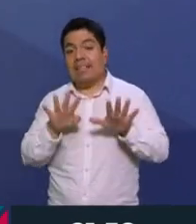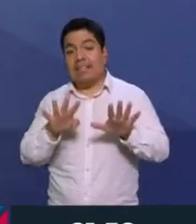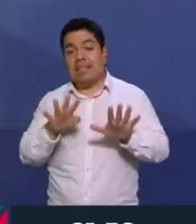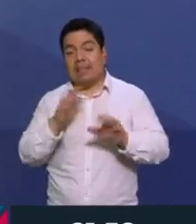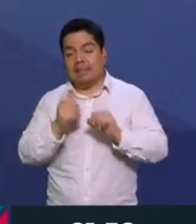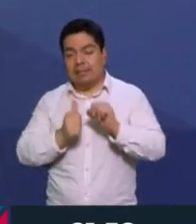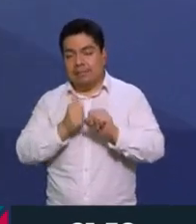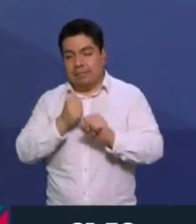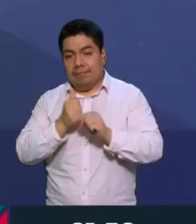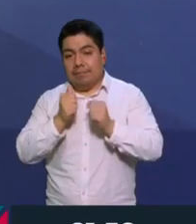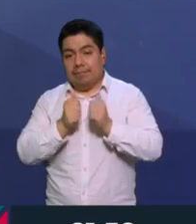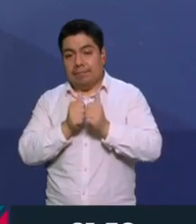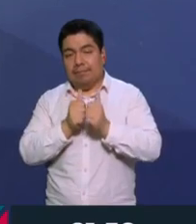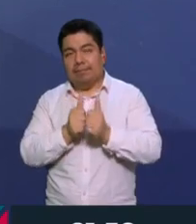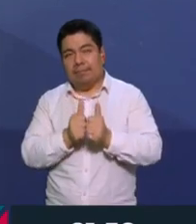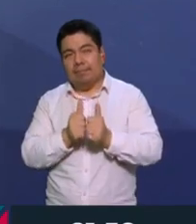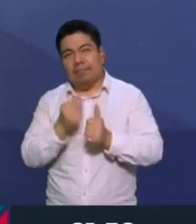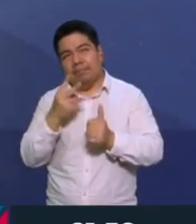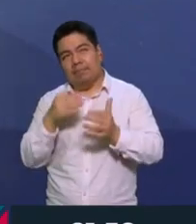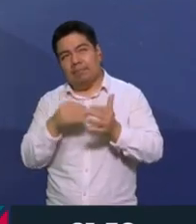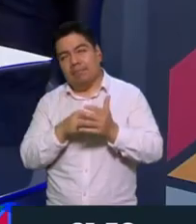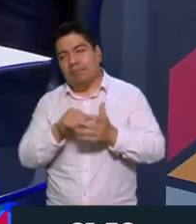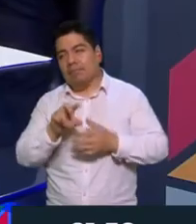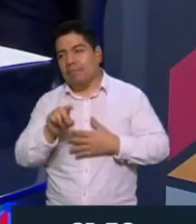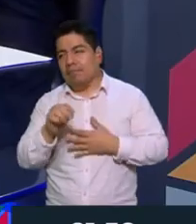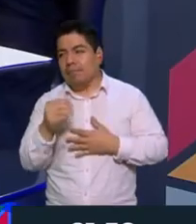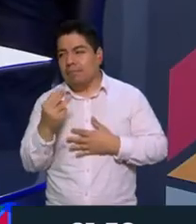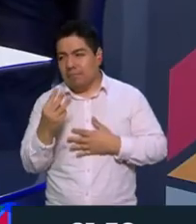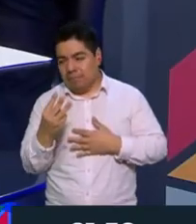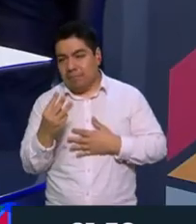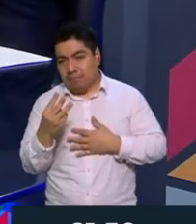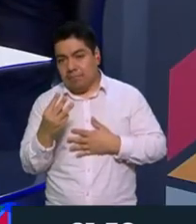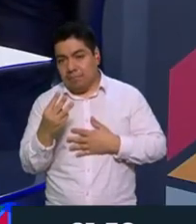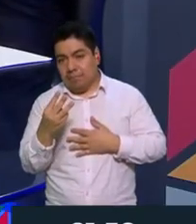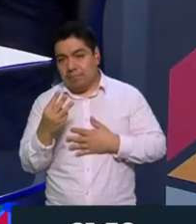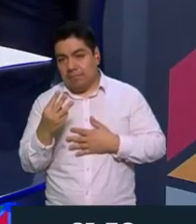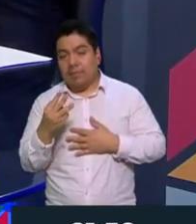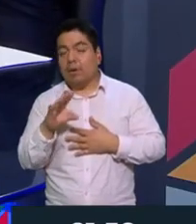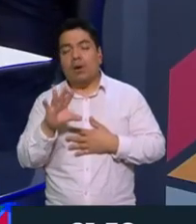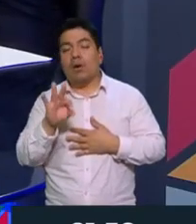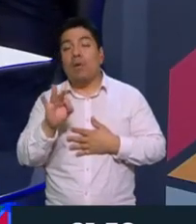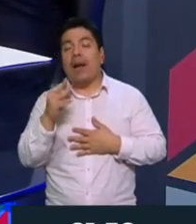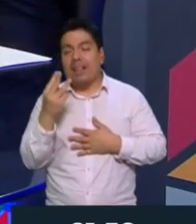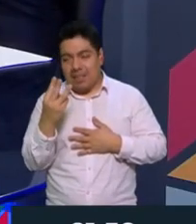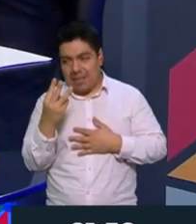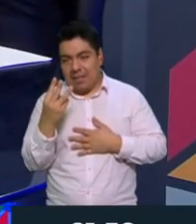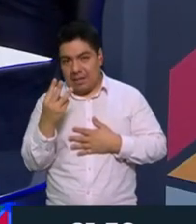allá. En... 2033. ¿Eh? ¿2033? No, ¿43?